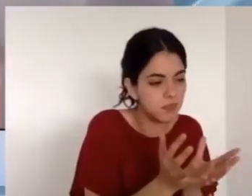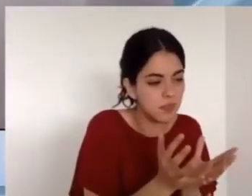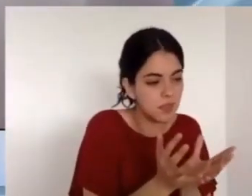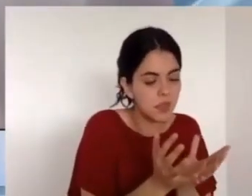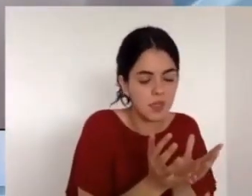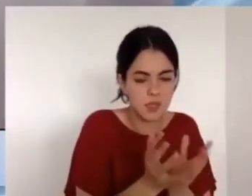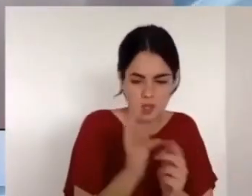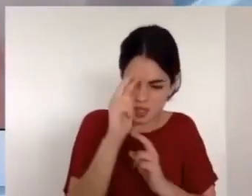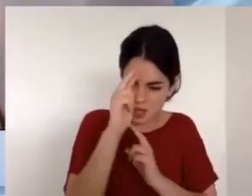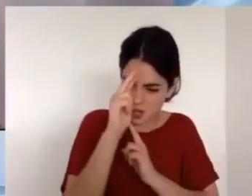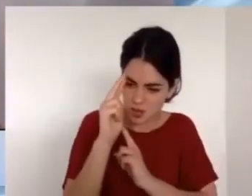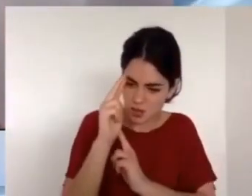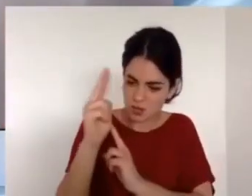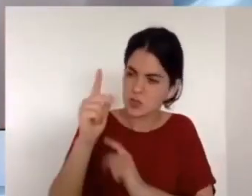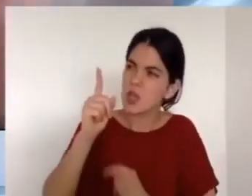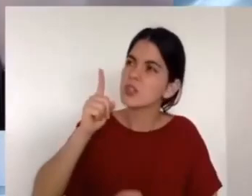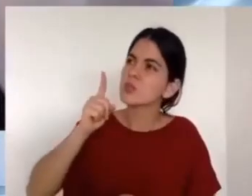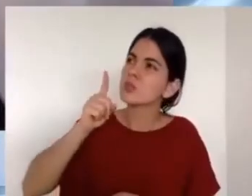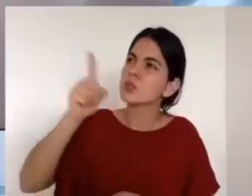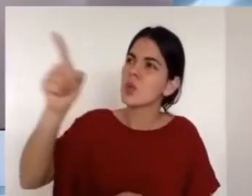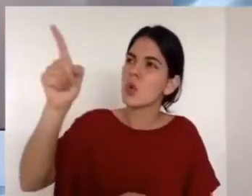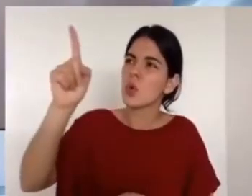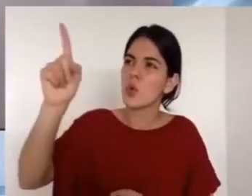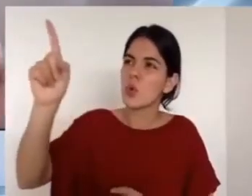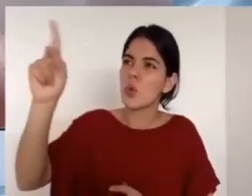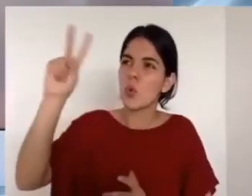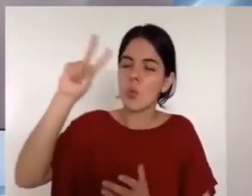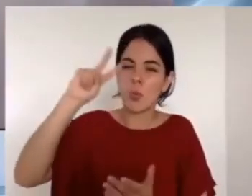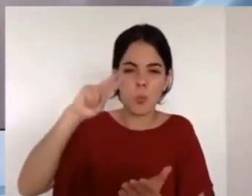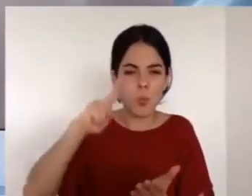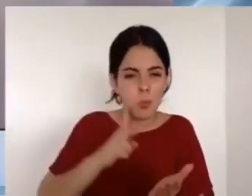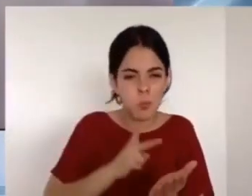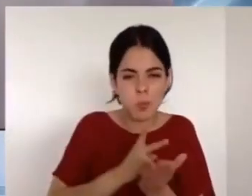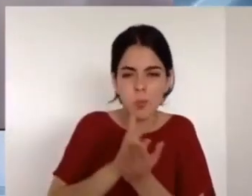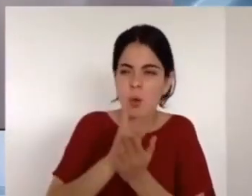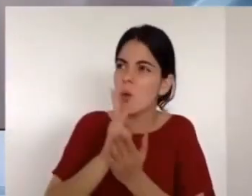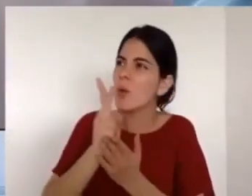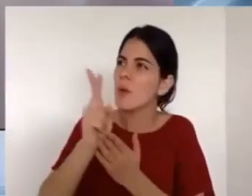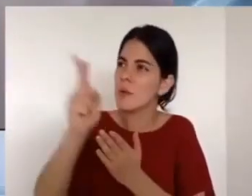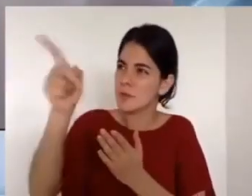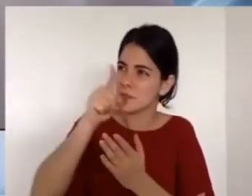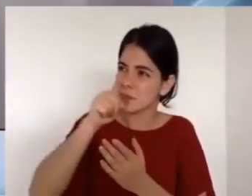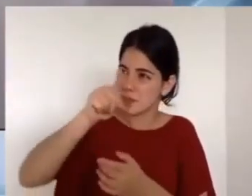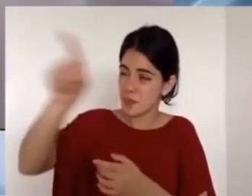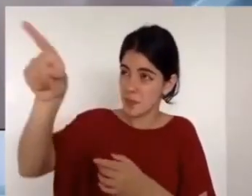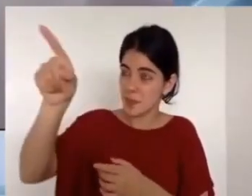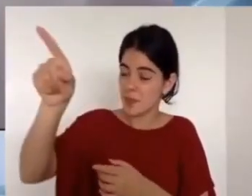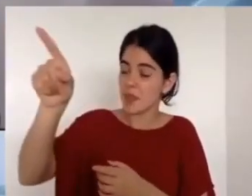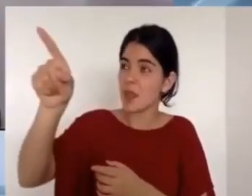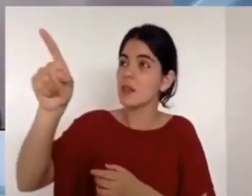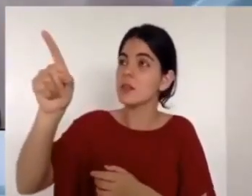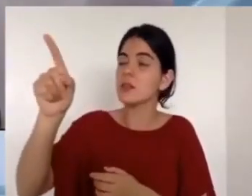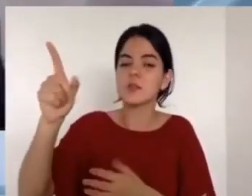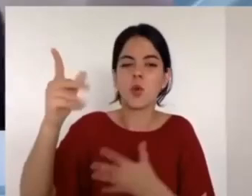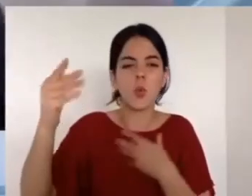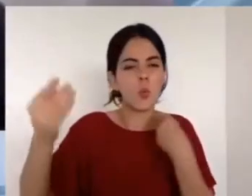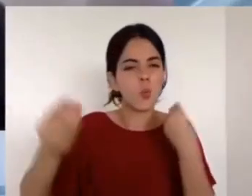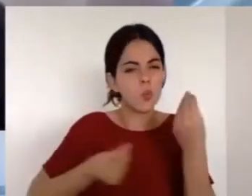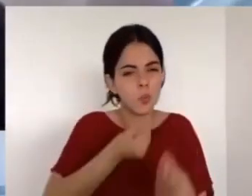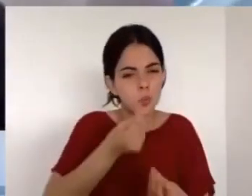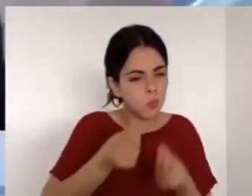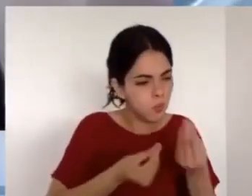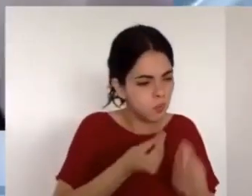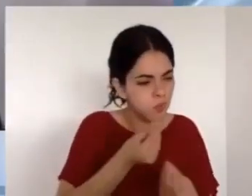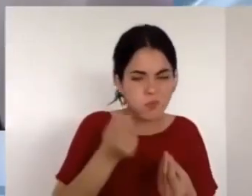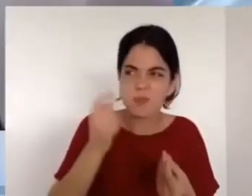gobierna, el que dice, el que dirige. Él es. Y luego dice, no nos metas en